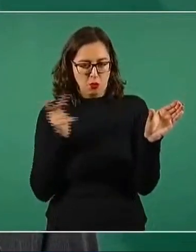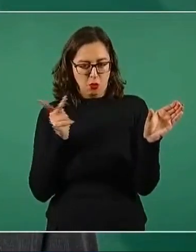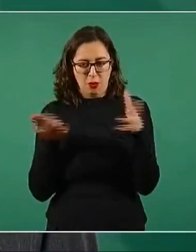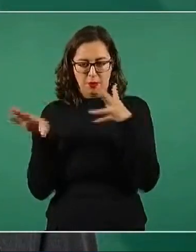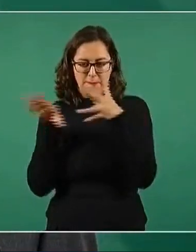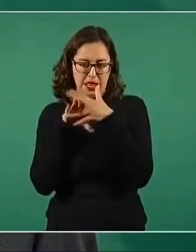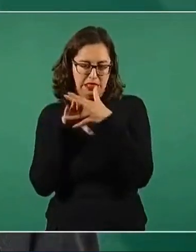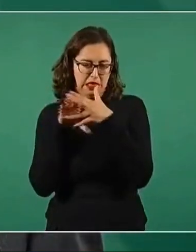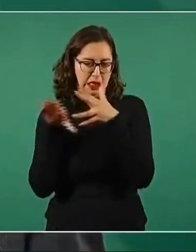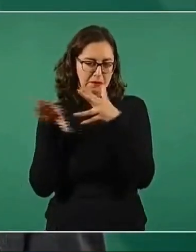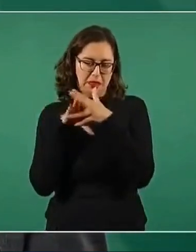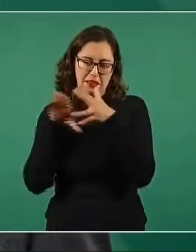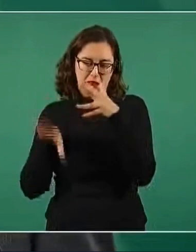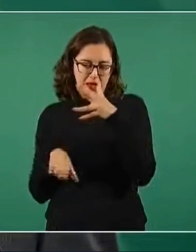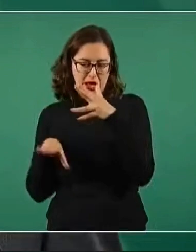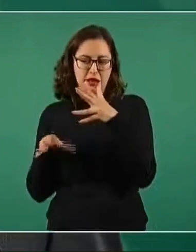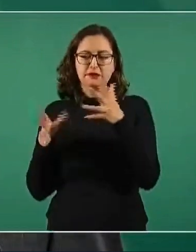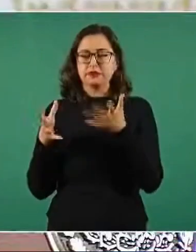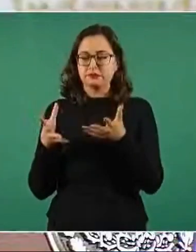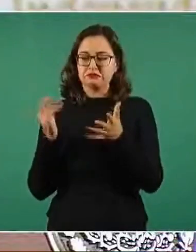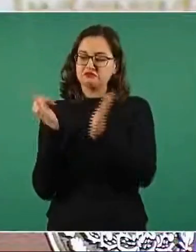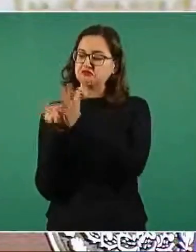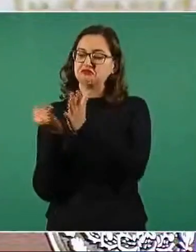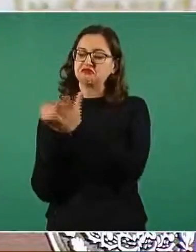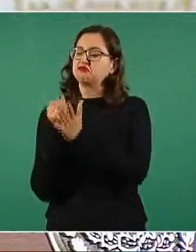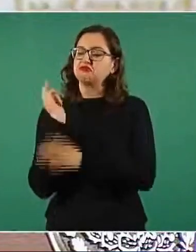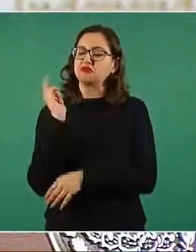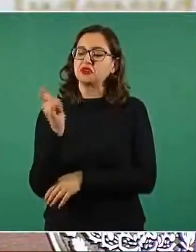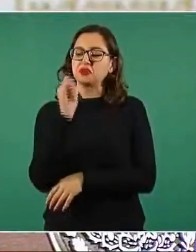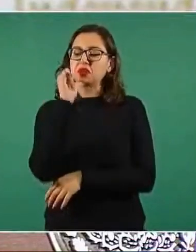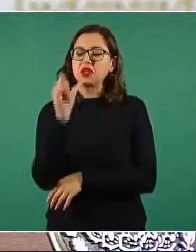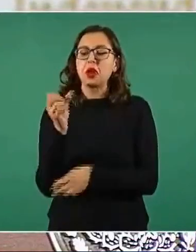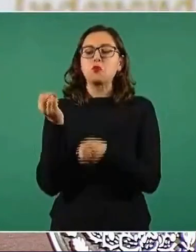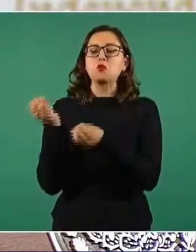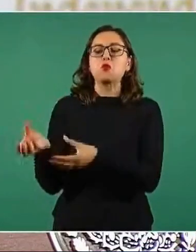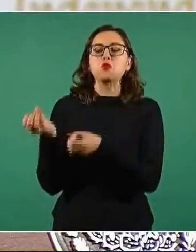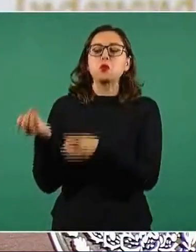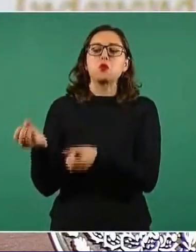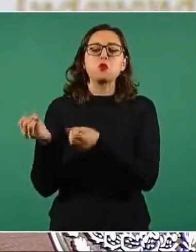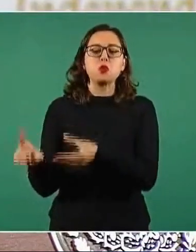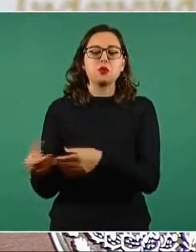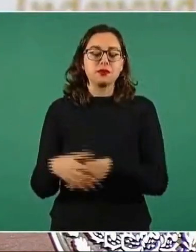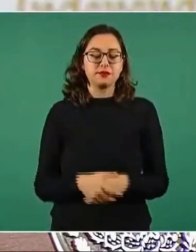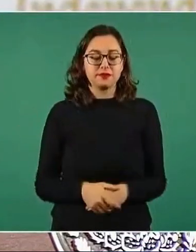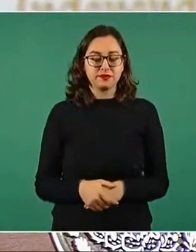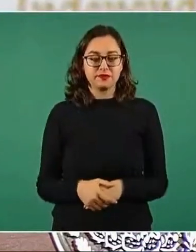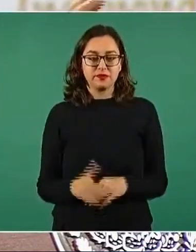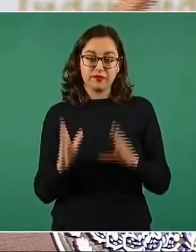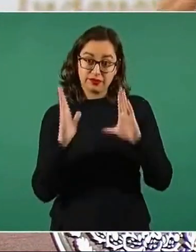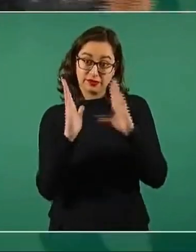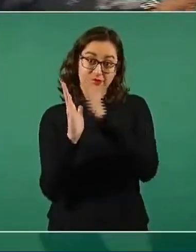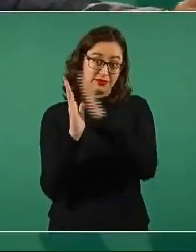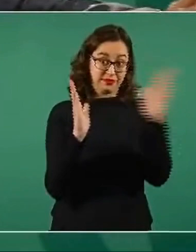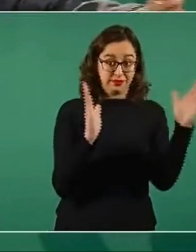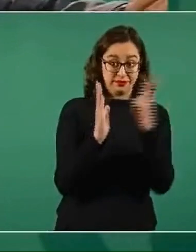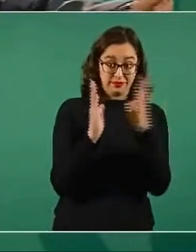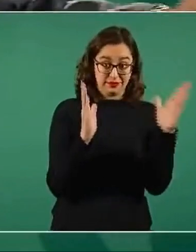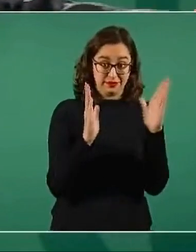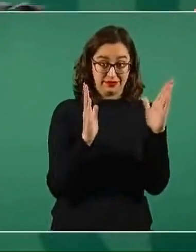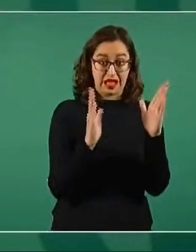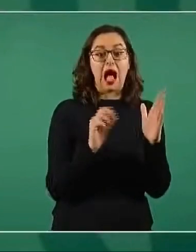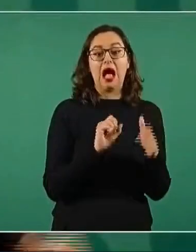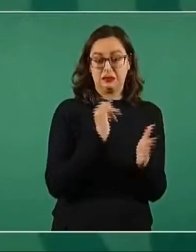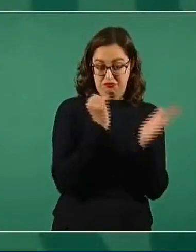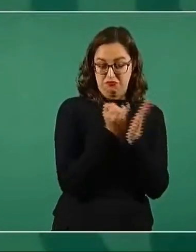media, eran los que no pagaban y nada más recibían subsidios y acá están los que